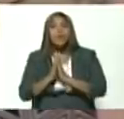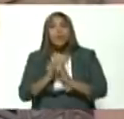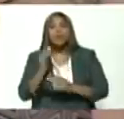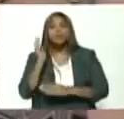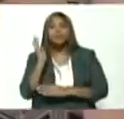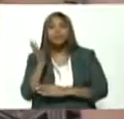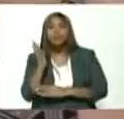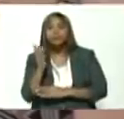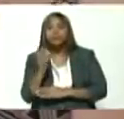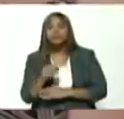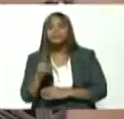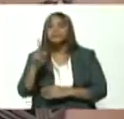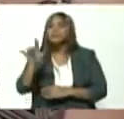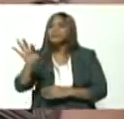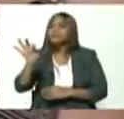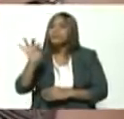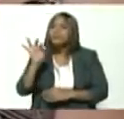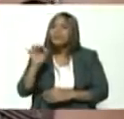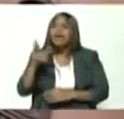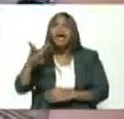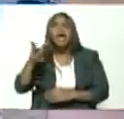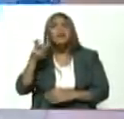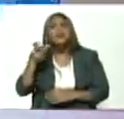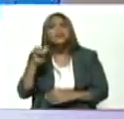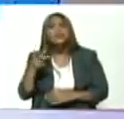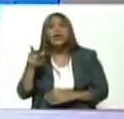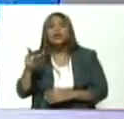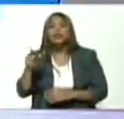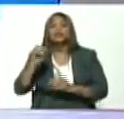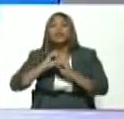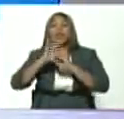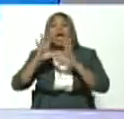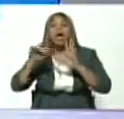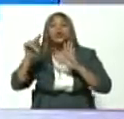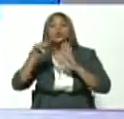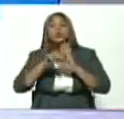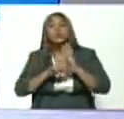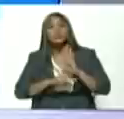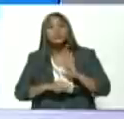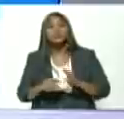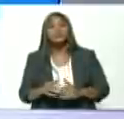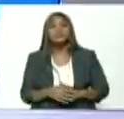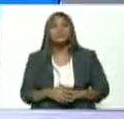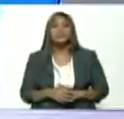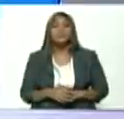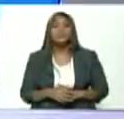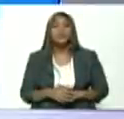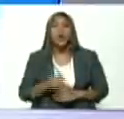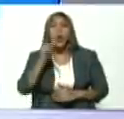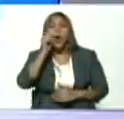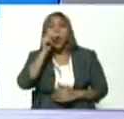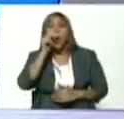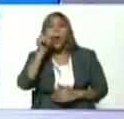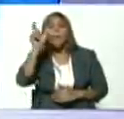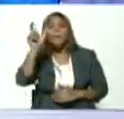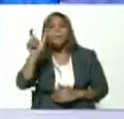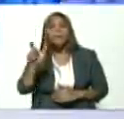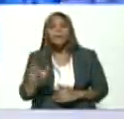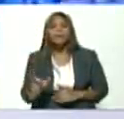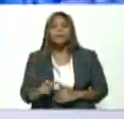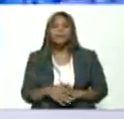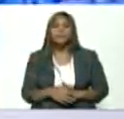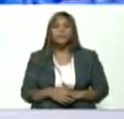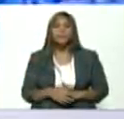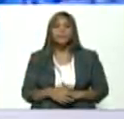para escuchar sus opiniones para que pongas los puntos sobre las i a Eliezer Efraín Rojas